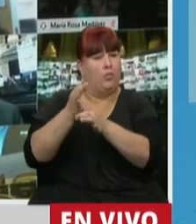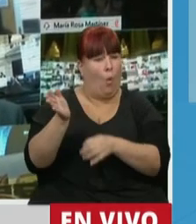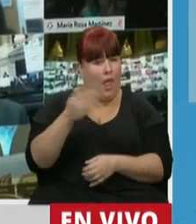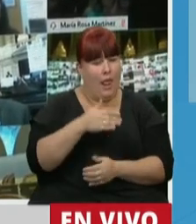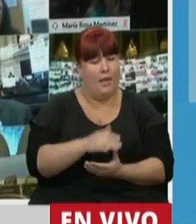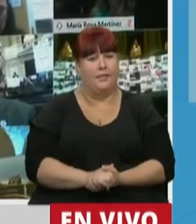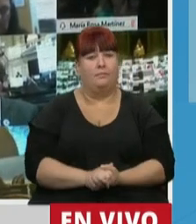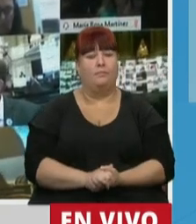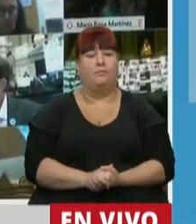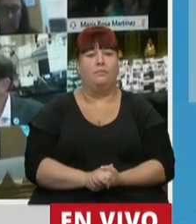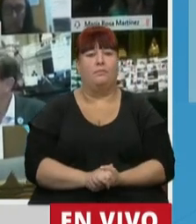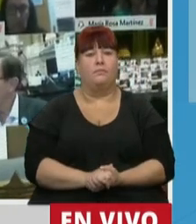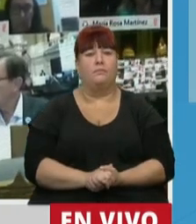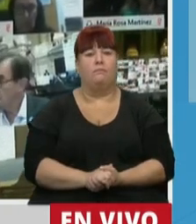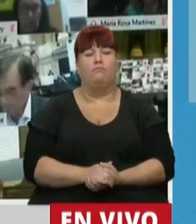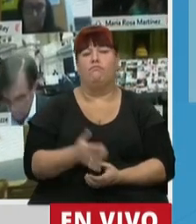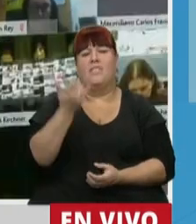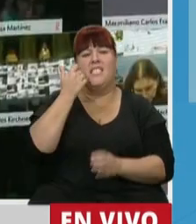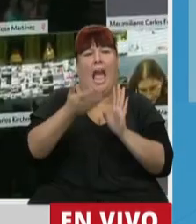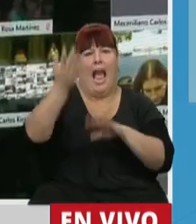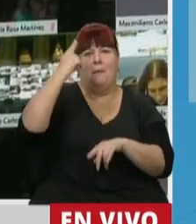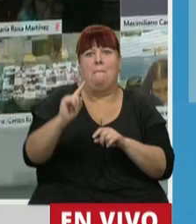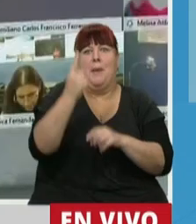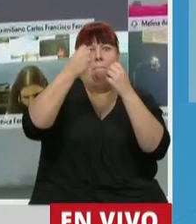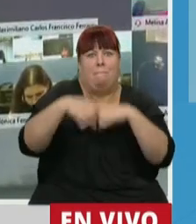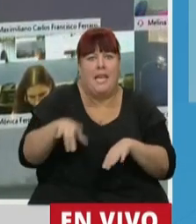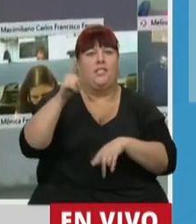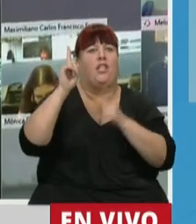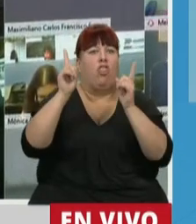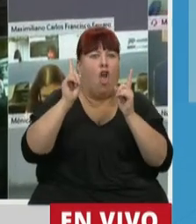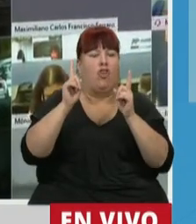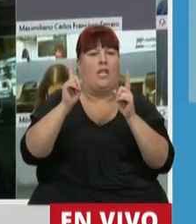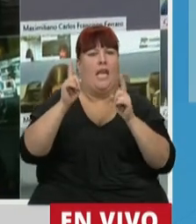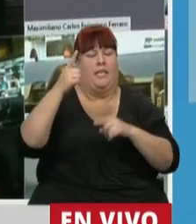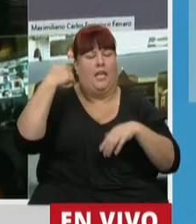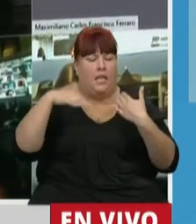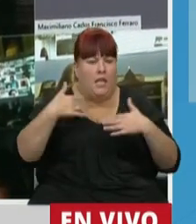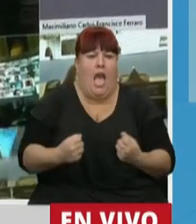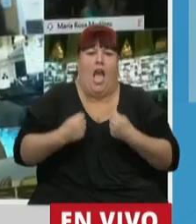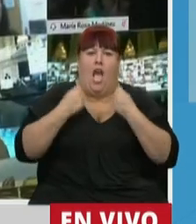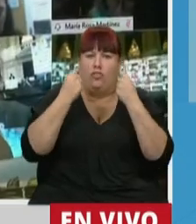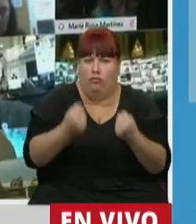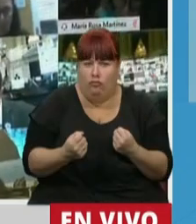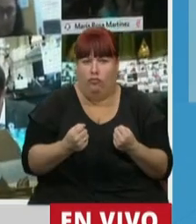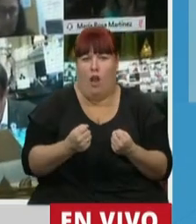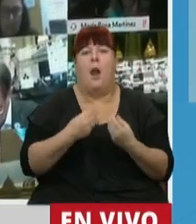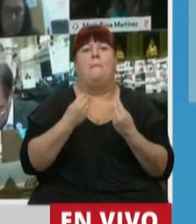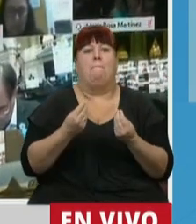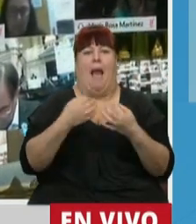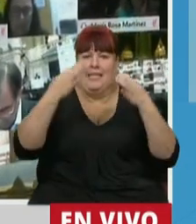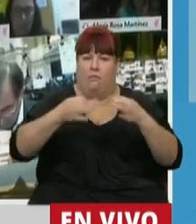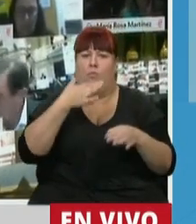ya casi desde el primer día los docentes empezaron a hacer un enorme esfuerzo para